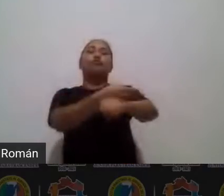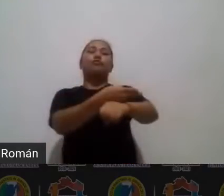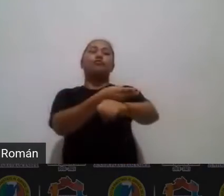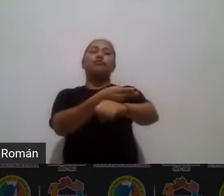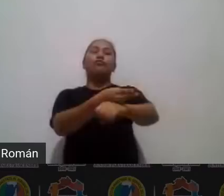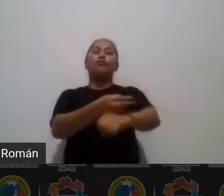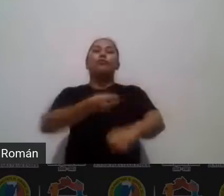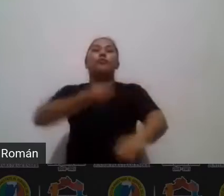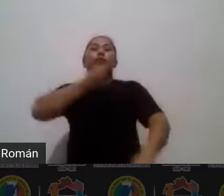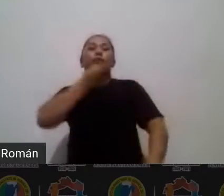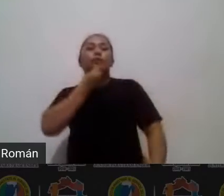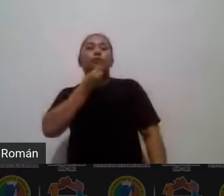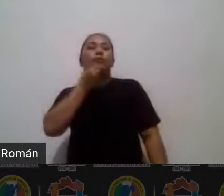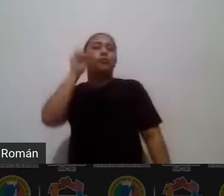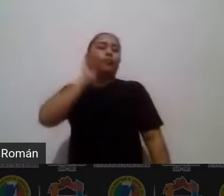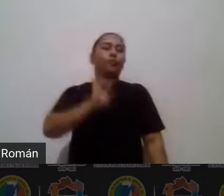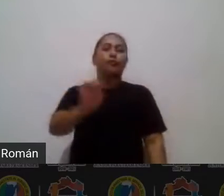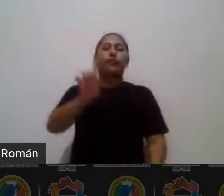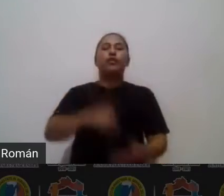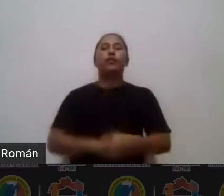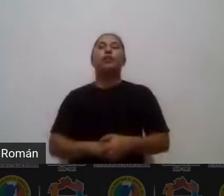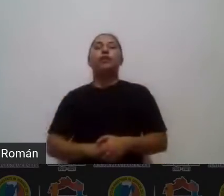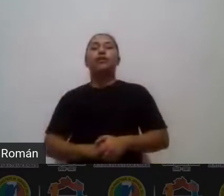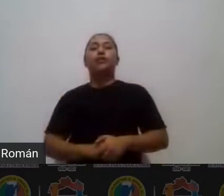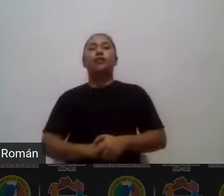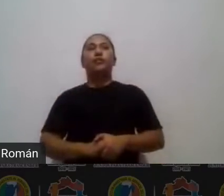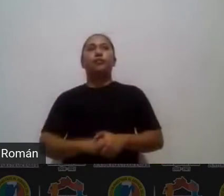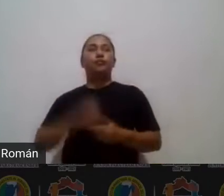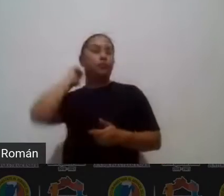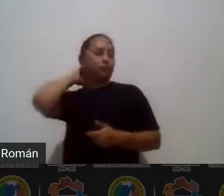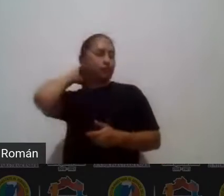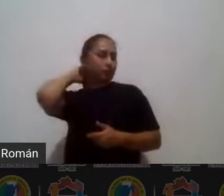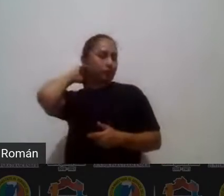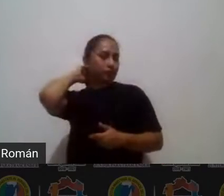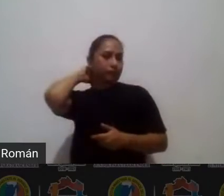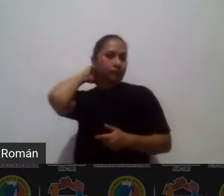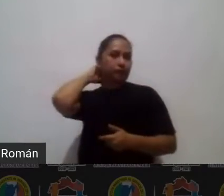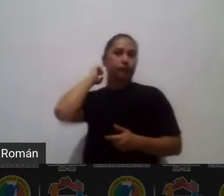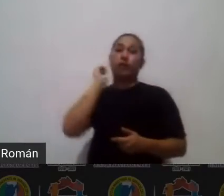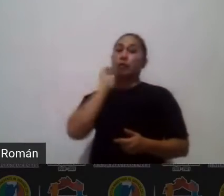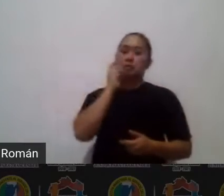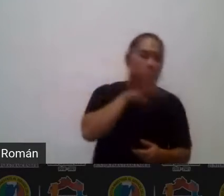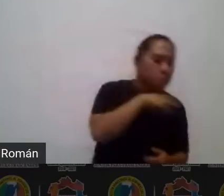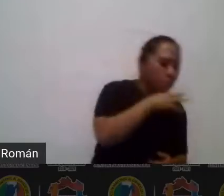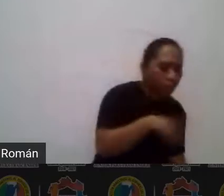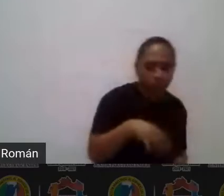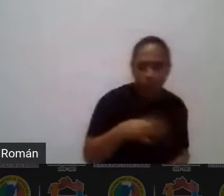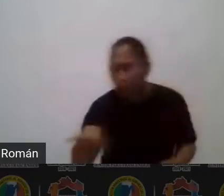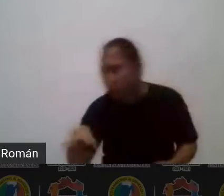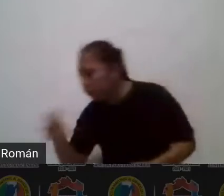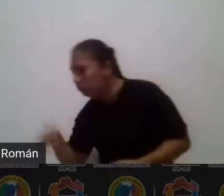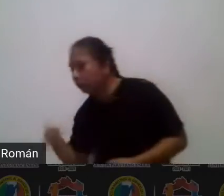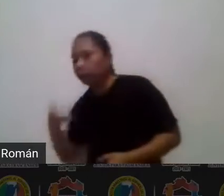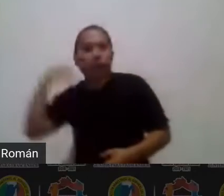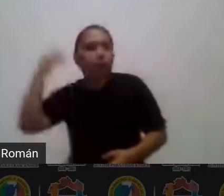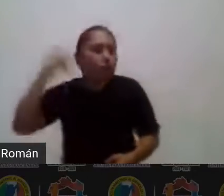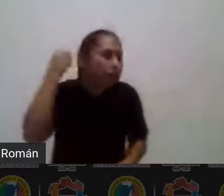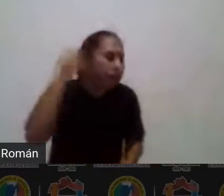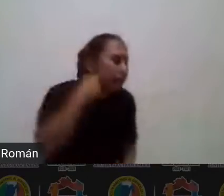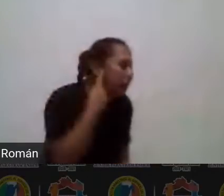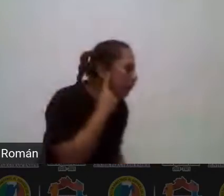chiquillas o sea su misma naturaleza curiosa ya ven que son luego hay medios chismosos pero mira nomás se escuchan y paran la oreja